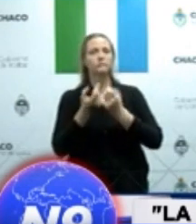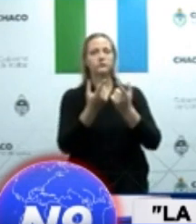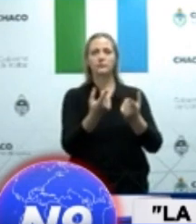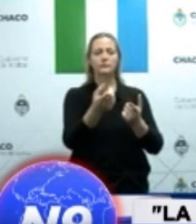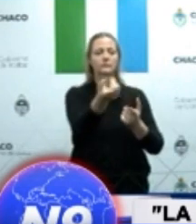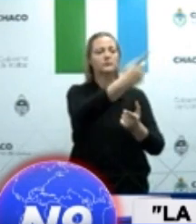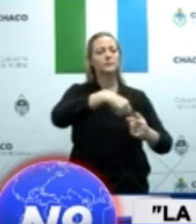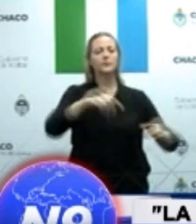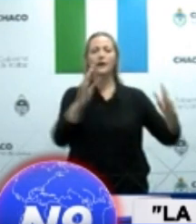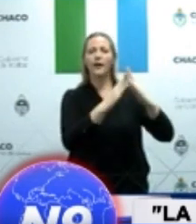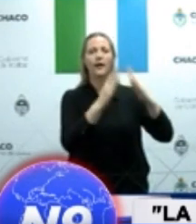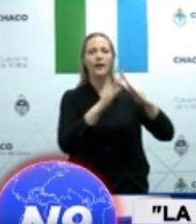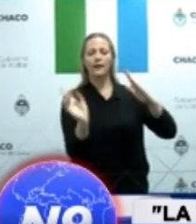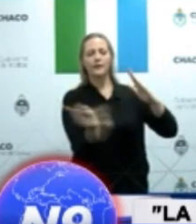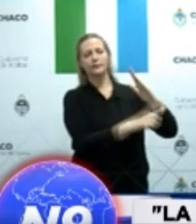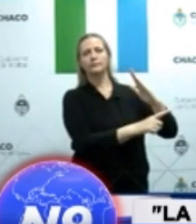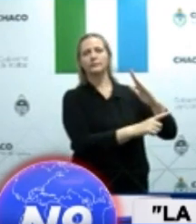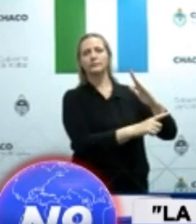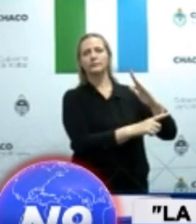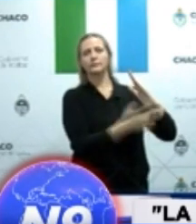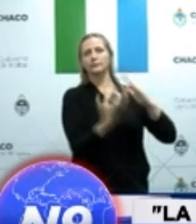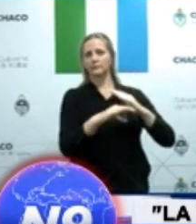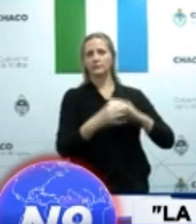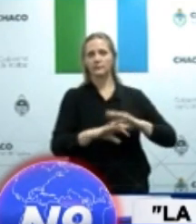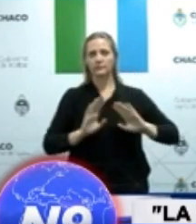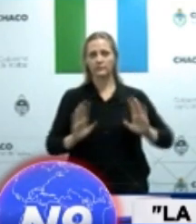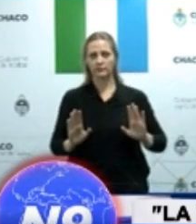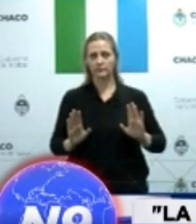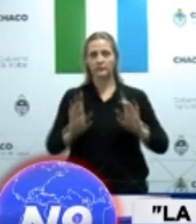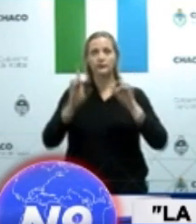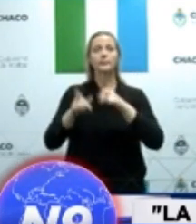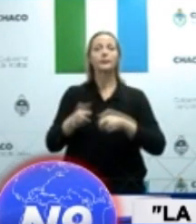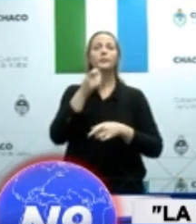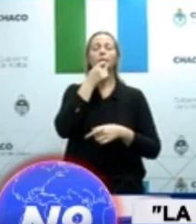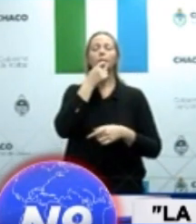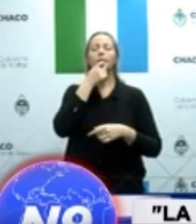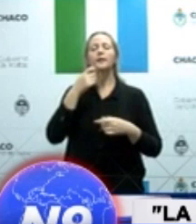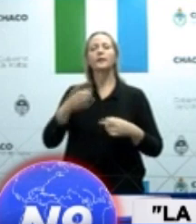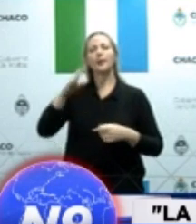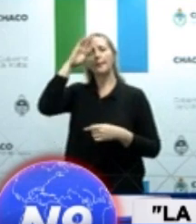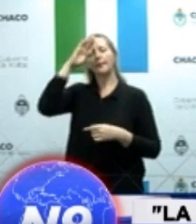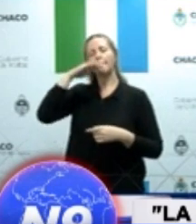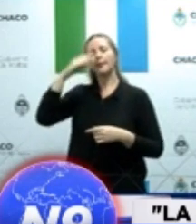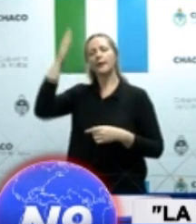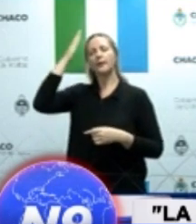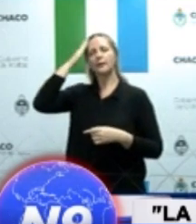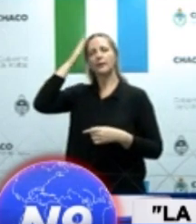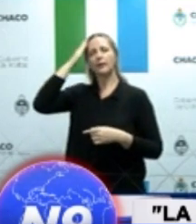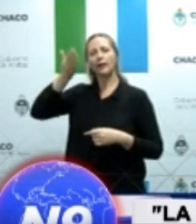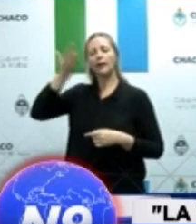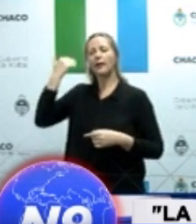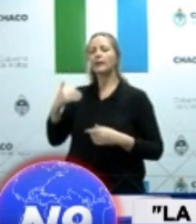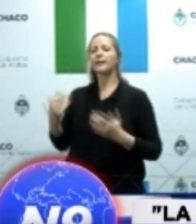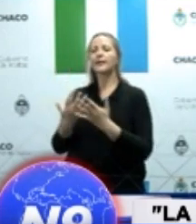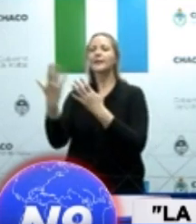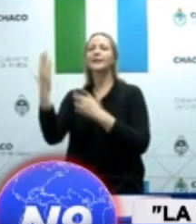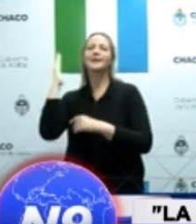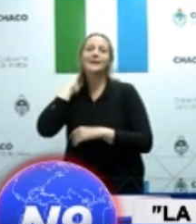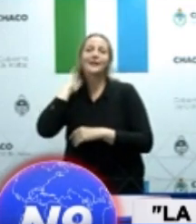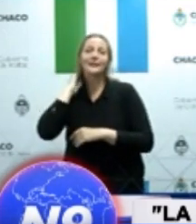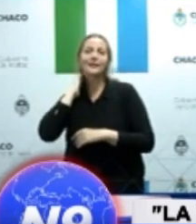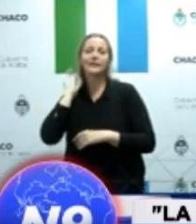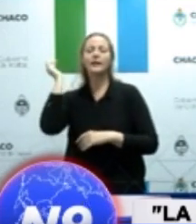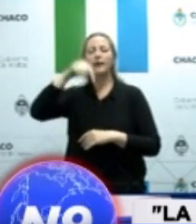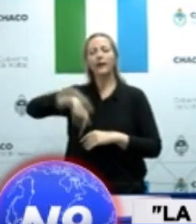8 del aislamiento, planteamos claramente el decreto provincial número 432 con protocolo unificado, con medidas de higiene,